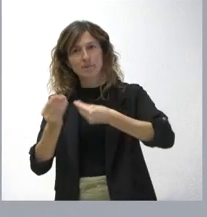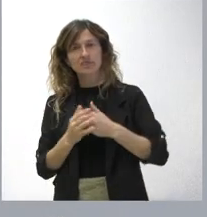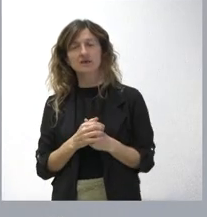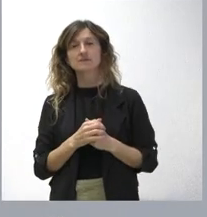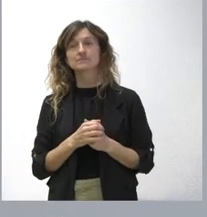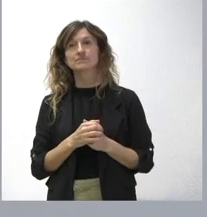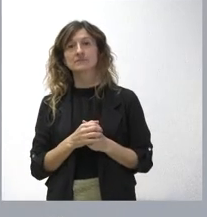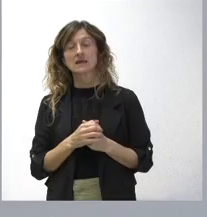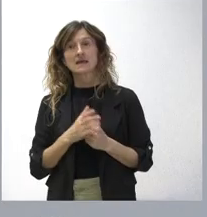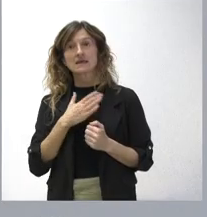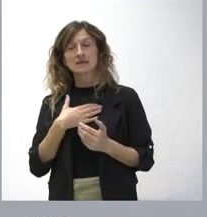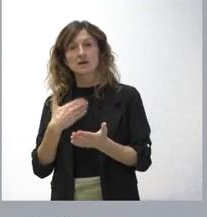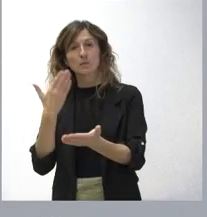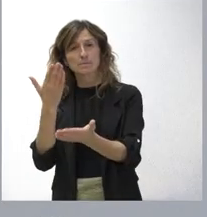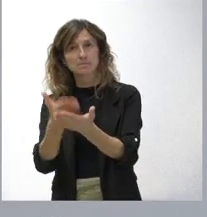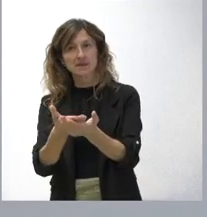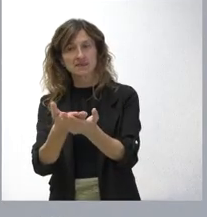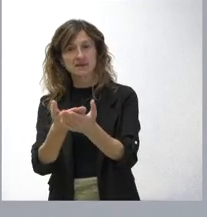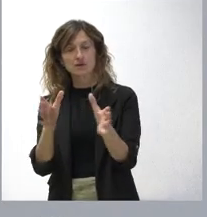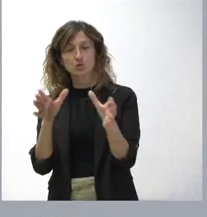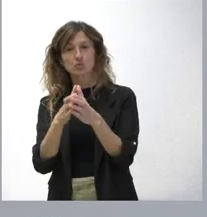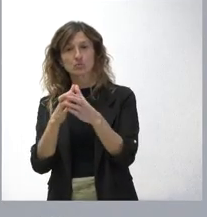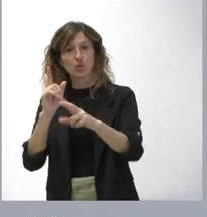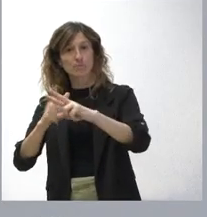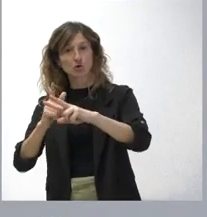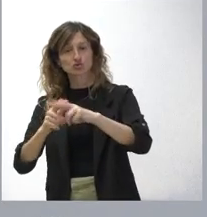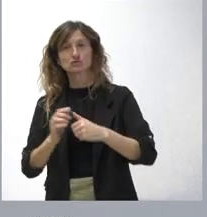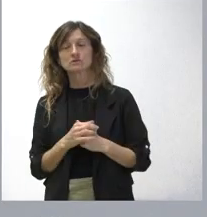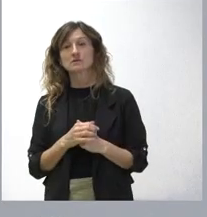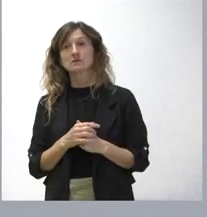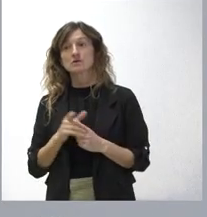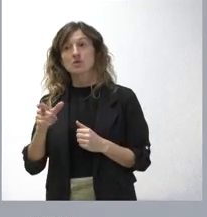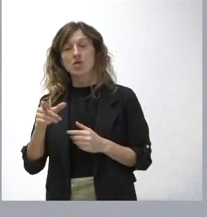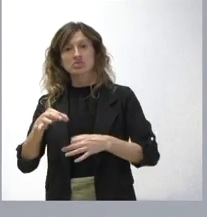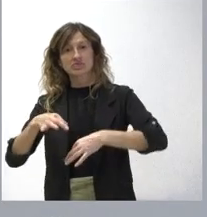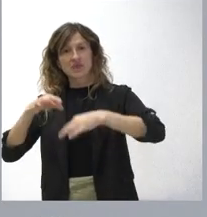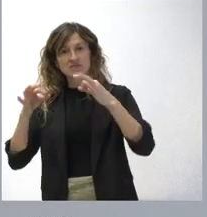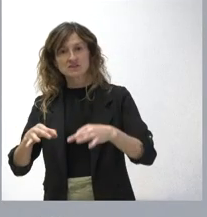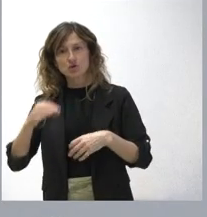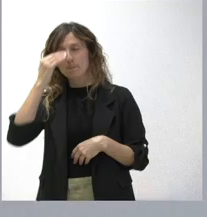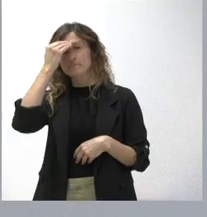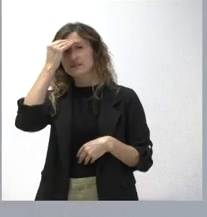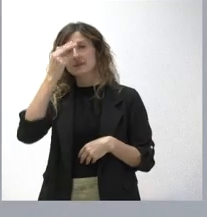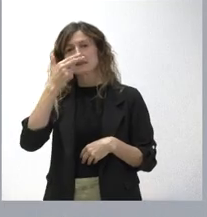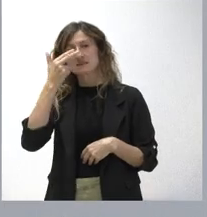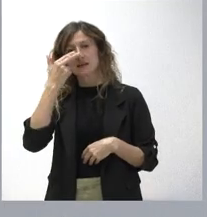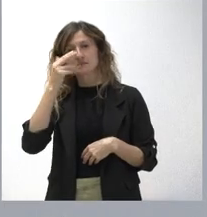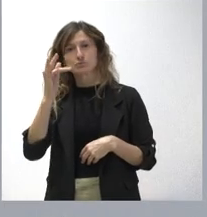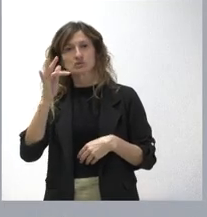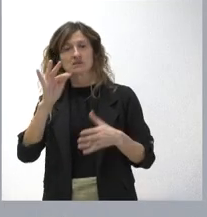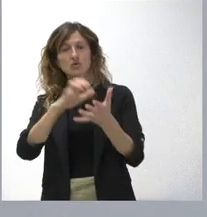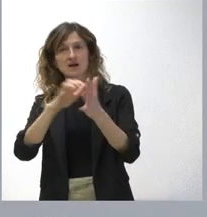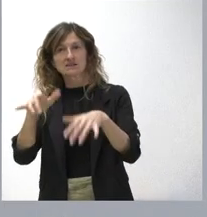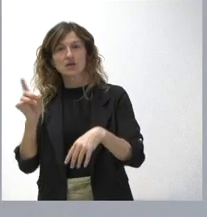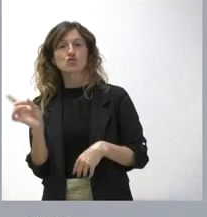estamos pidiendo, por un lado, a un partido político a Vox, es que su decisión sea siempre pensando en el interés de Castilla y León y no en la